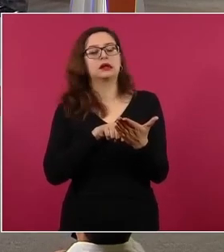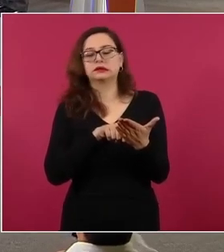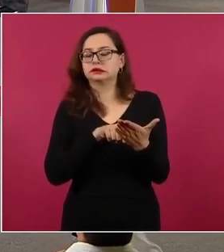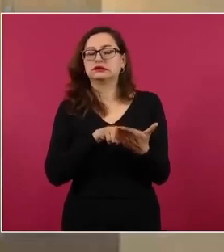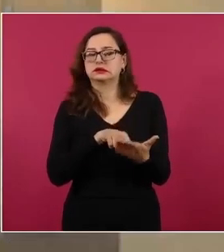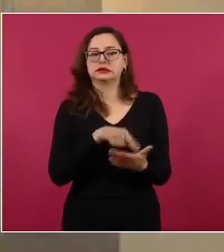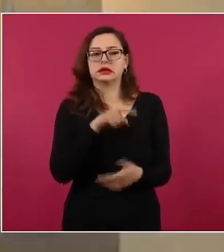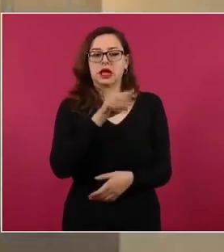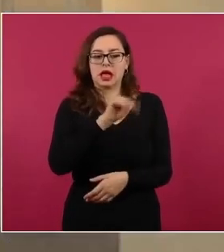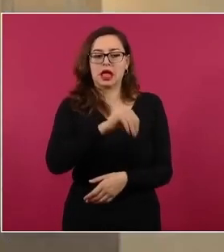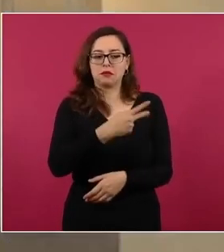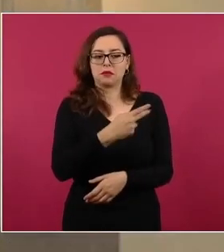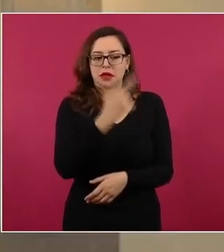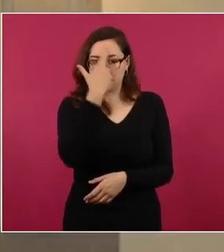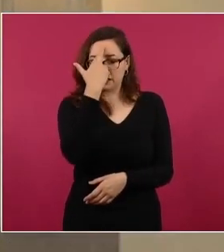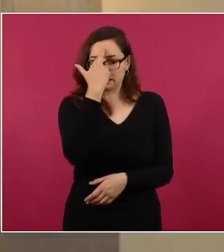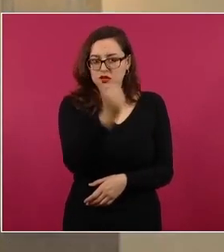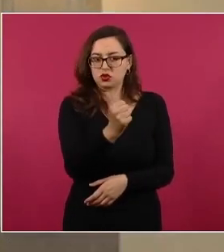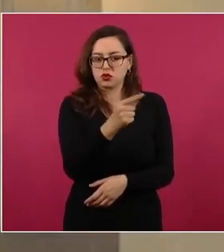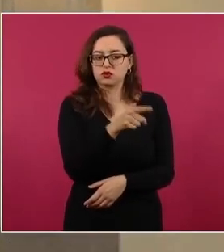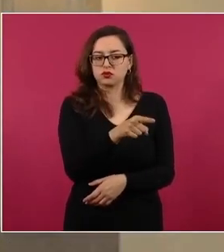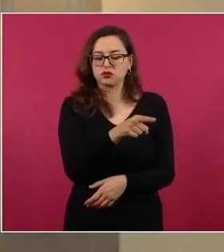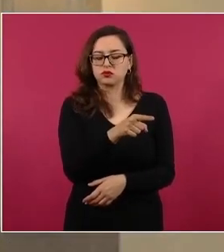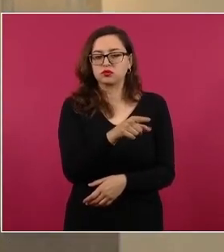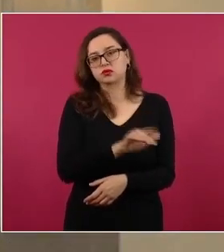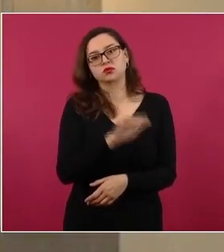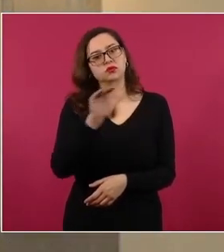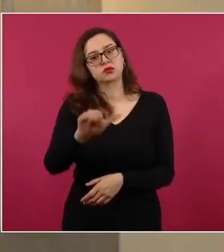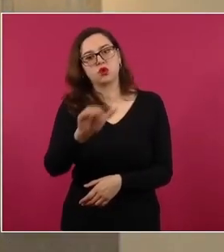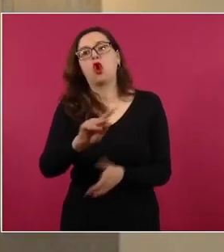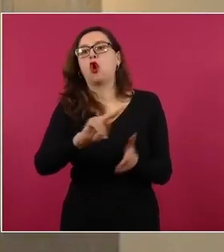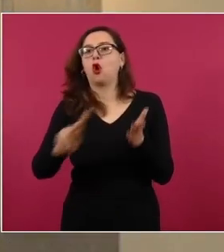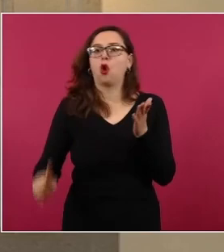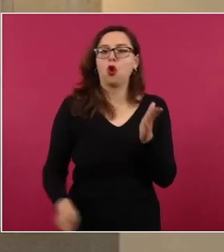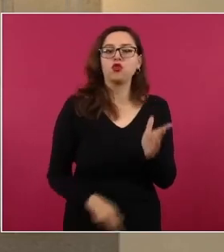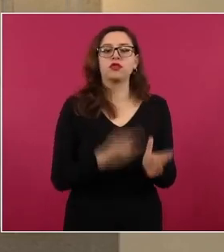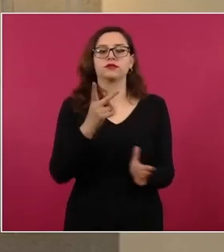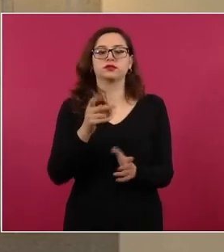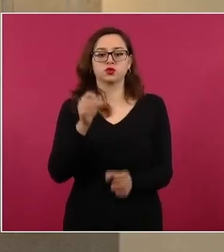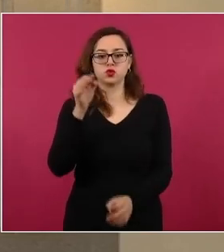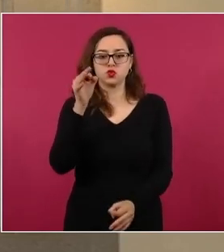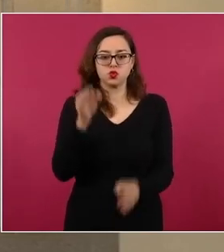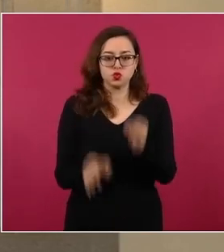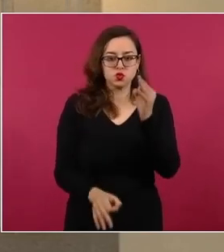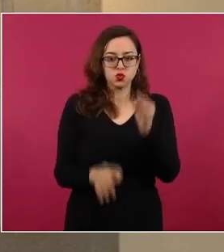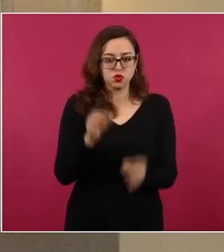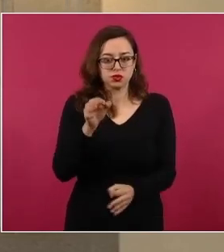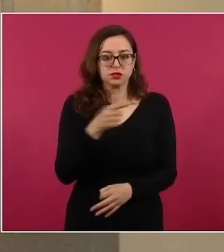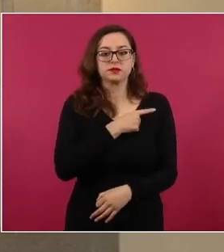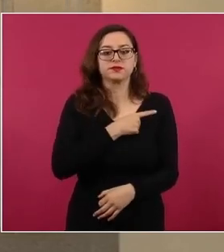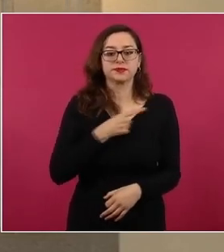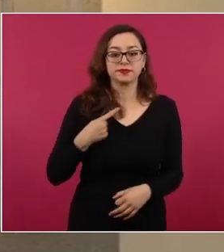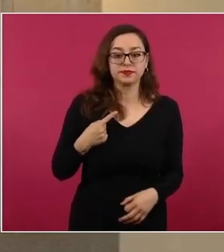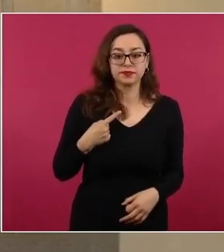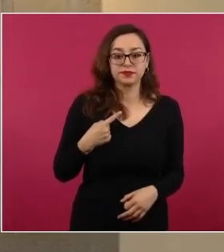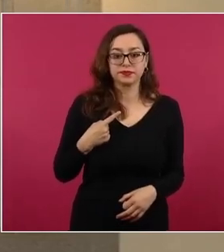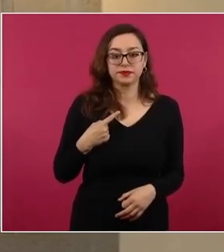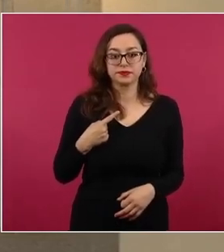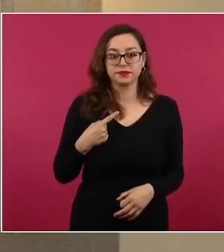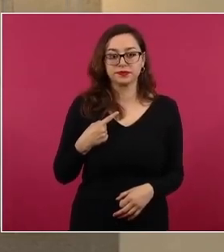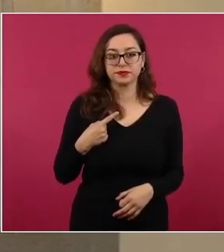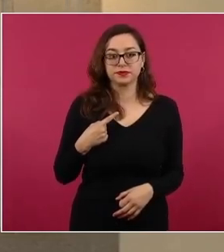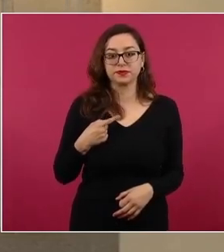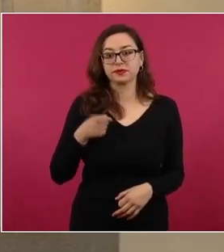emita una nueva resolución, lo cual hace el segundo